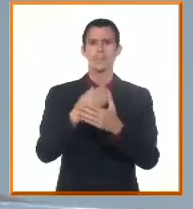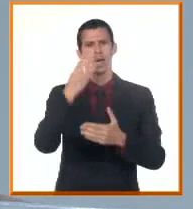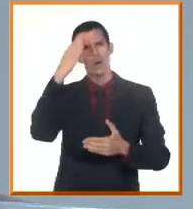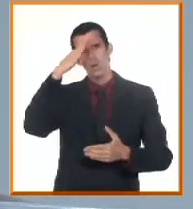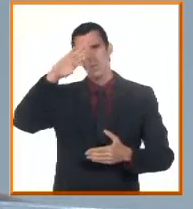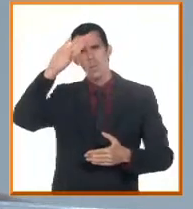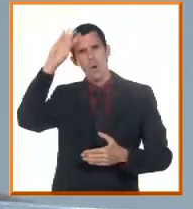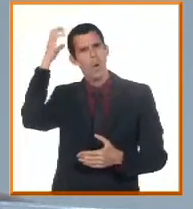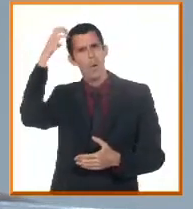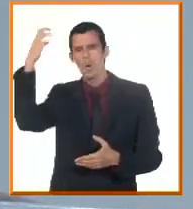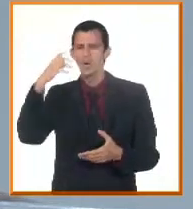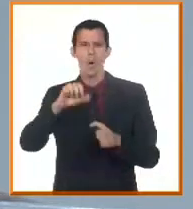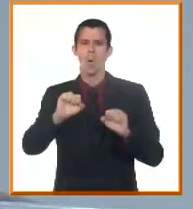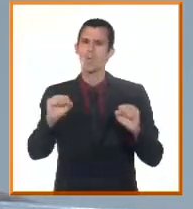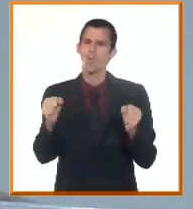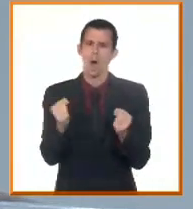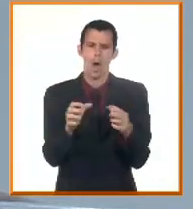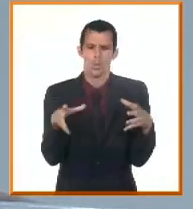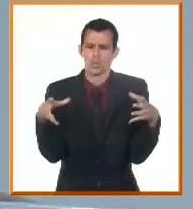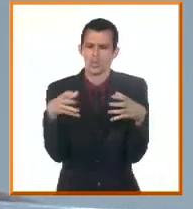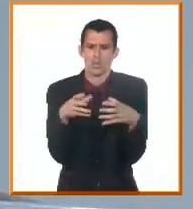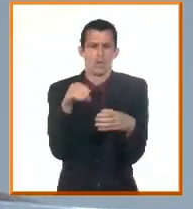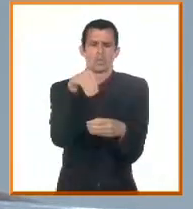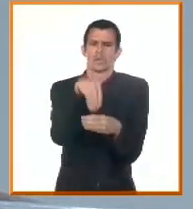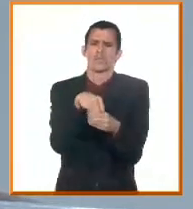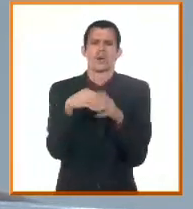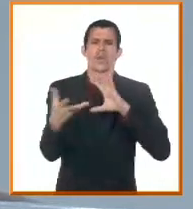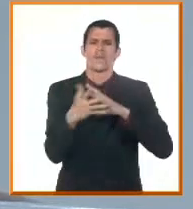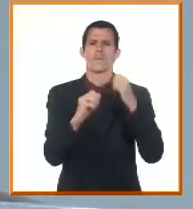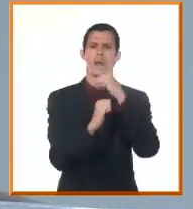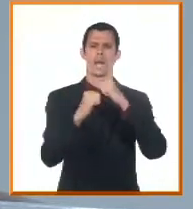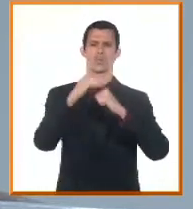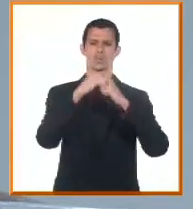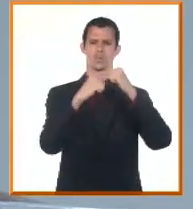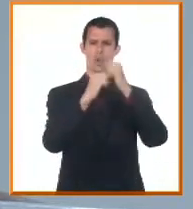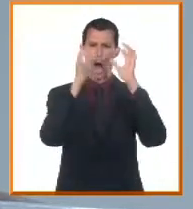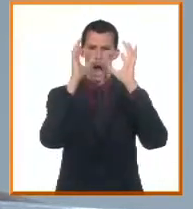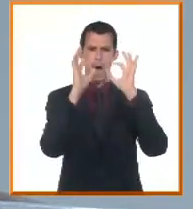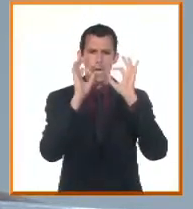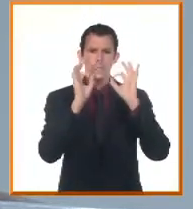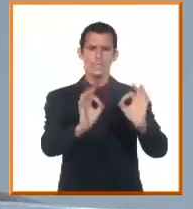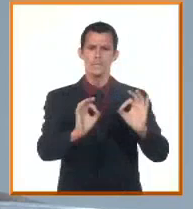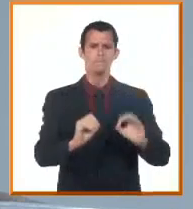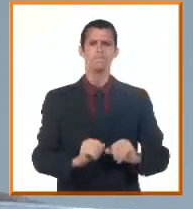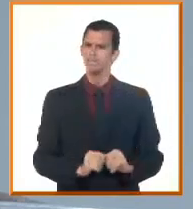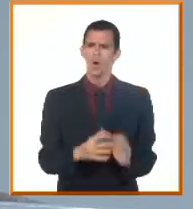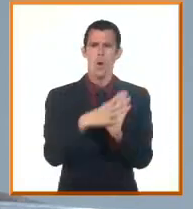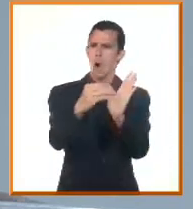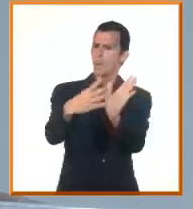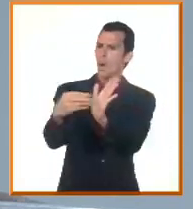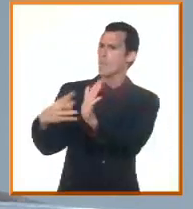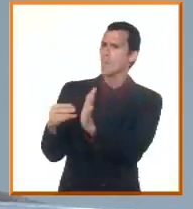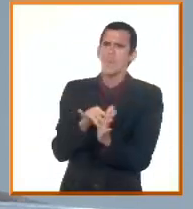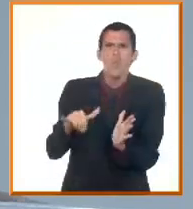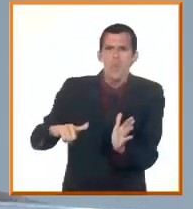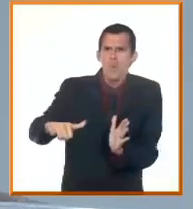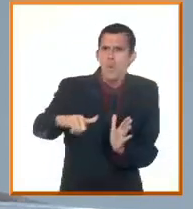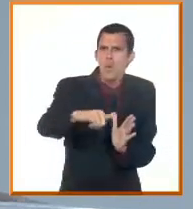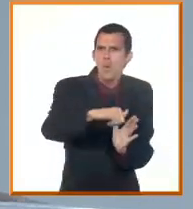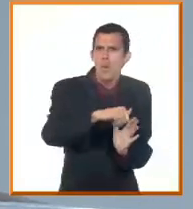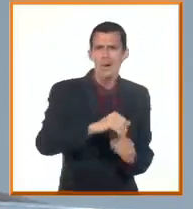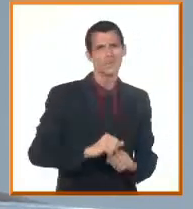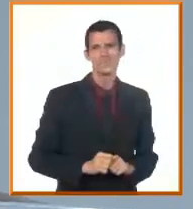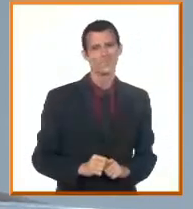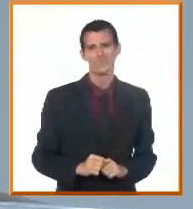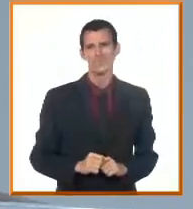de OSDE, empresa y UEB cuando hay otras estructuras como esta, más dinámicas, más pequeñas,